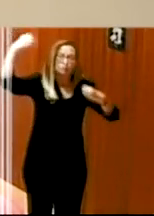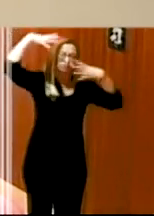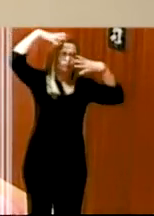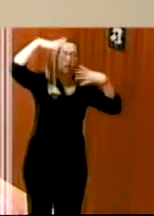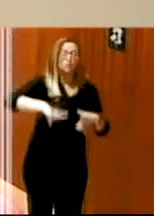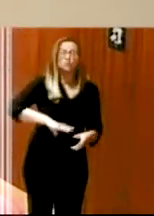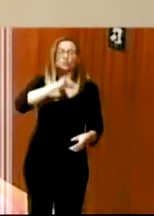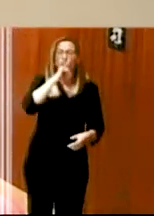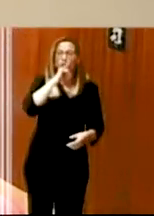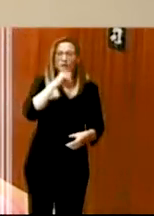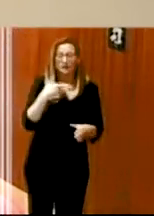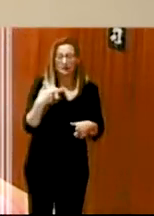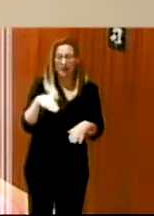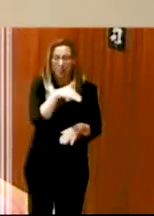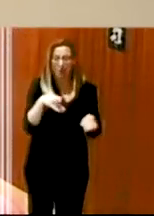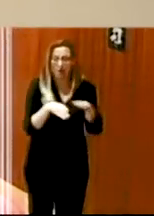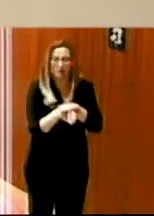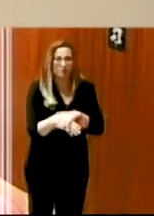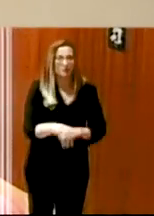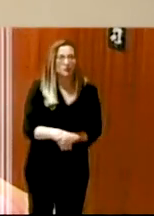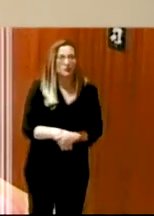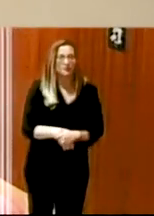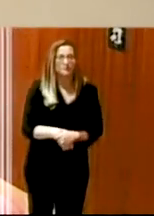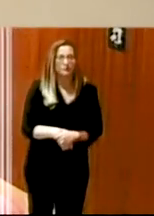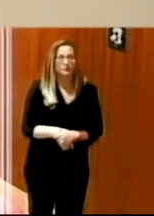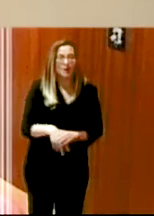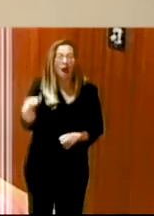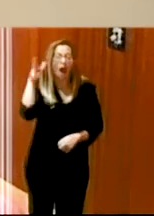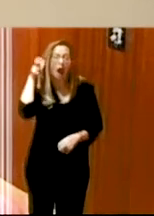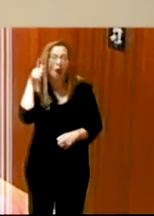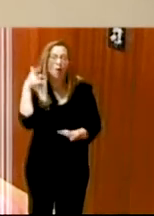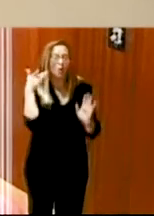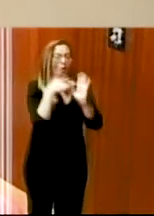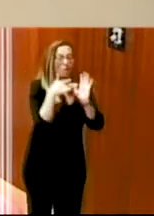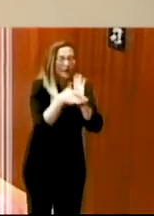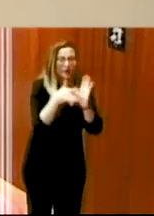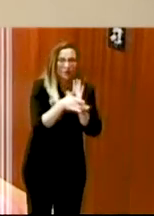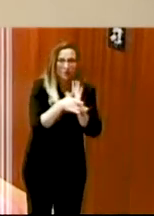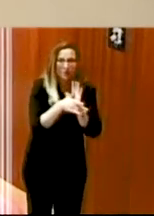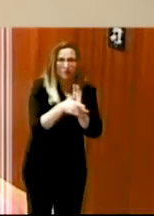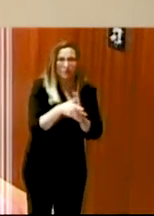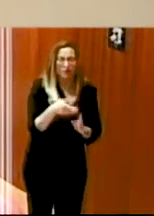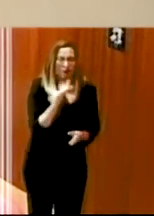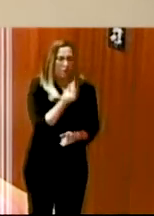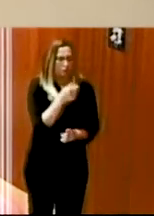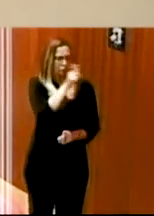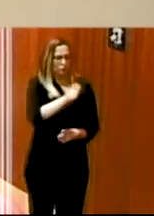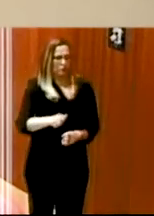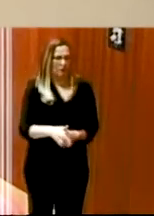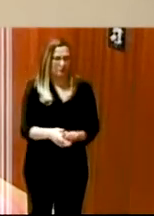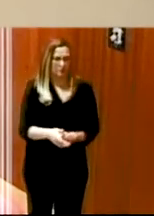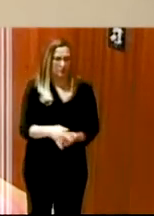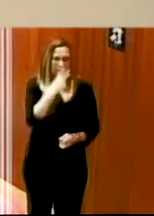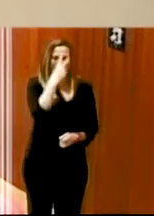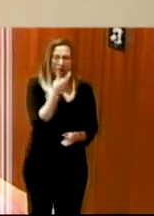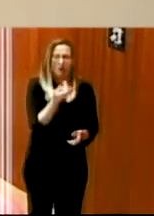en los accesos la audiodescripción de lo que está pasando porque mucha gente dice bueno pero son personas ciegas